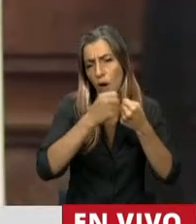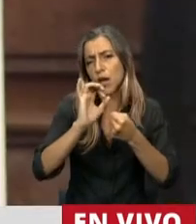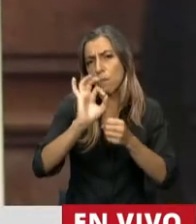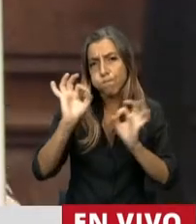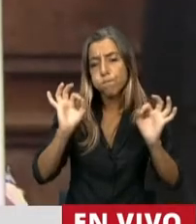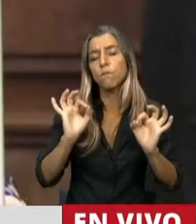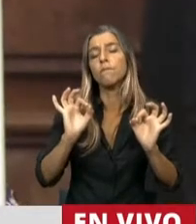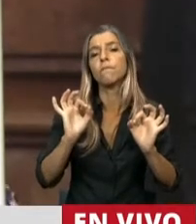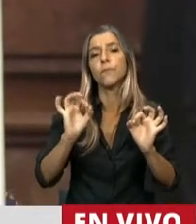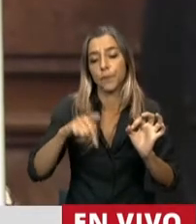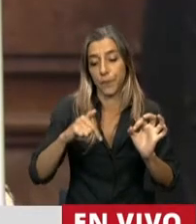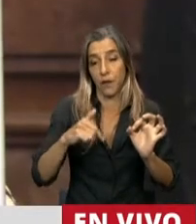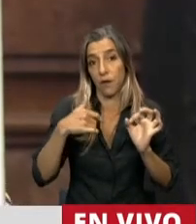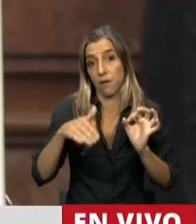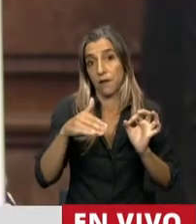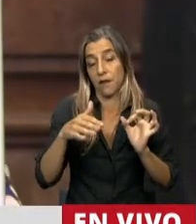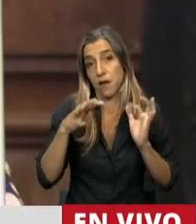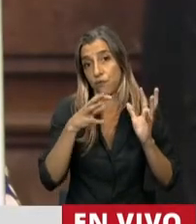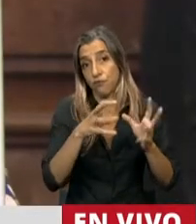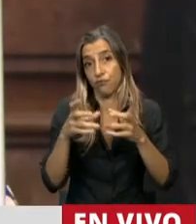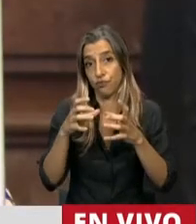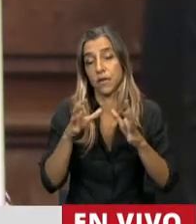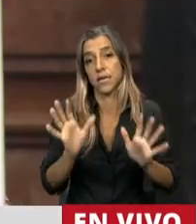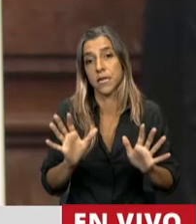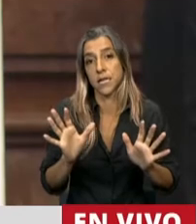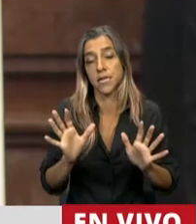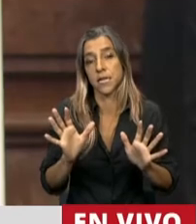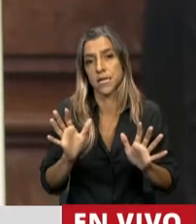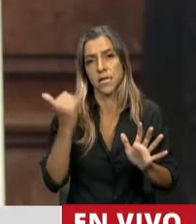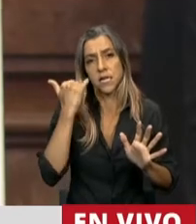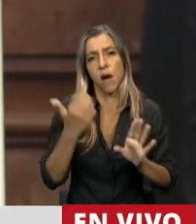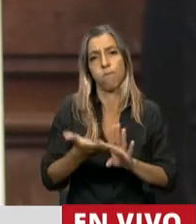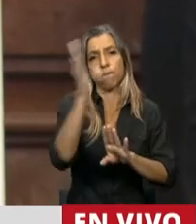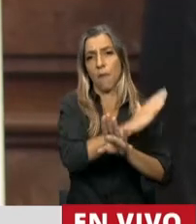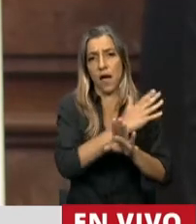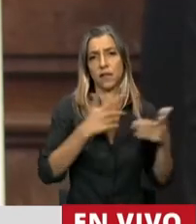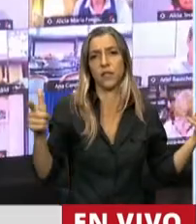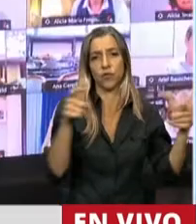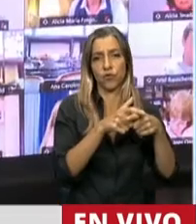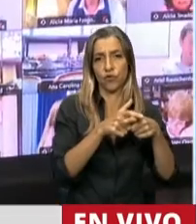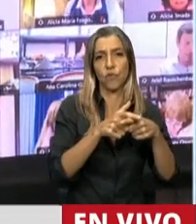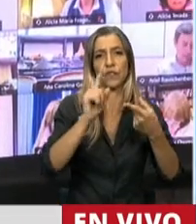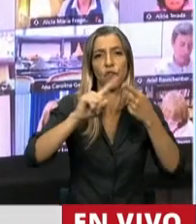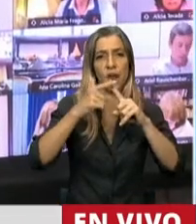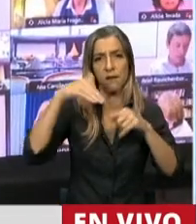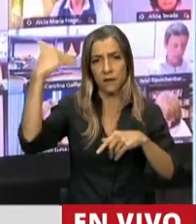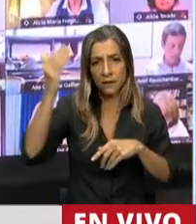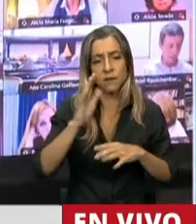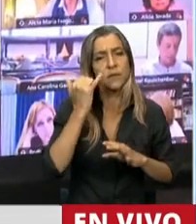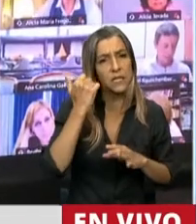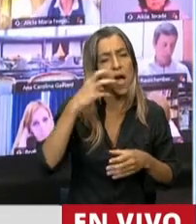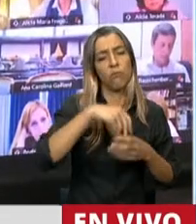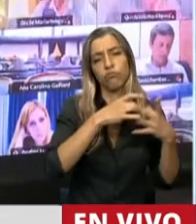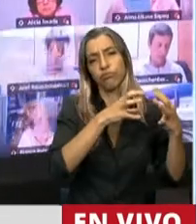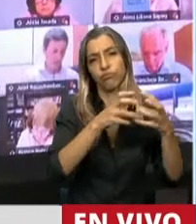ahora en el recinto han tenido tratamiento en la Comisión de Relaciones Exteriores. Ha habido